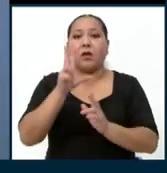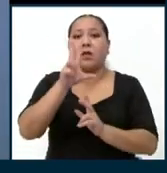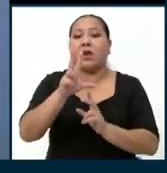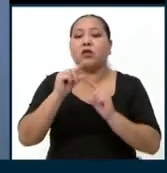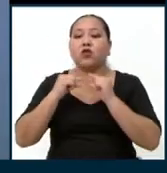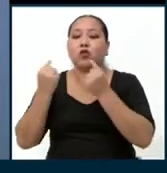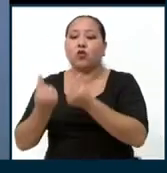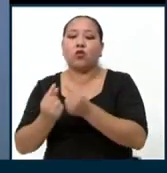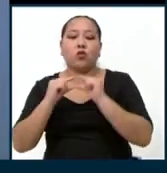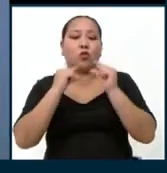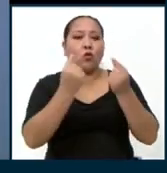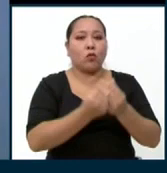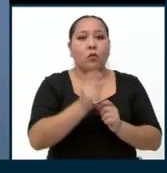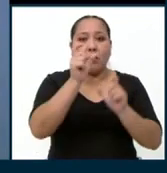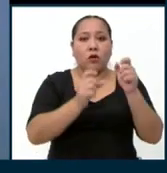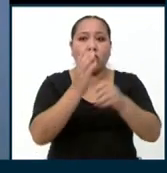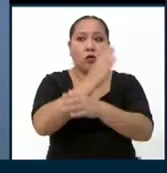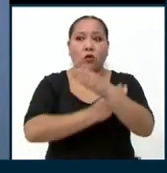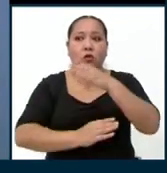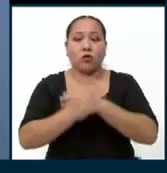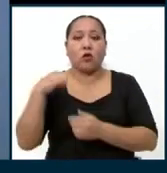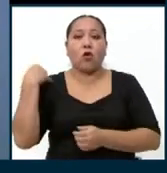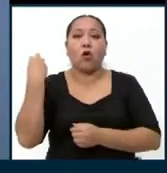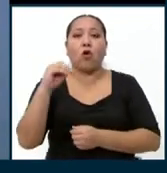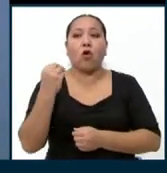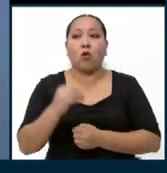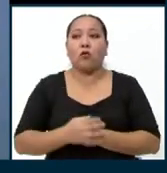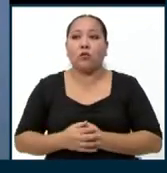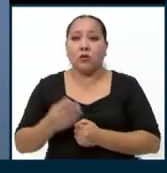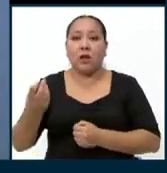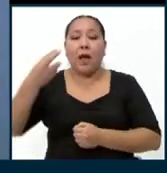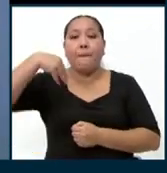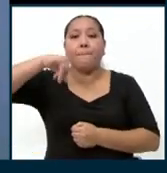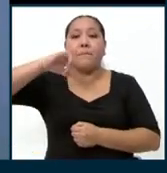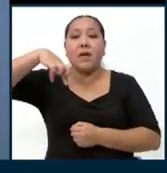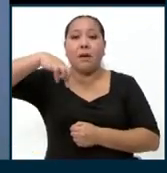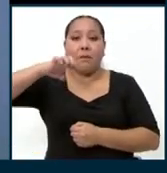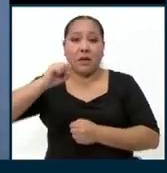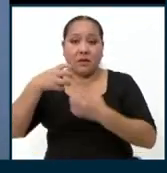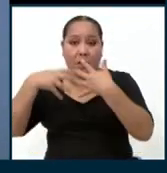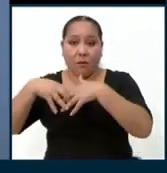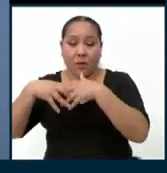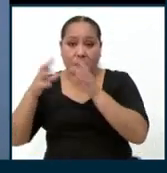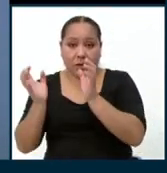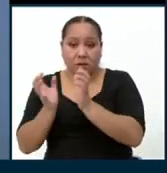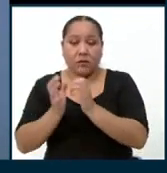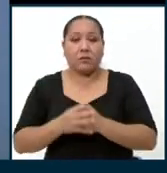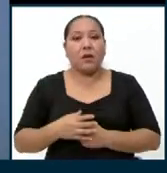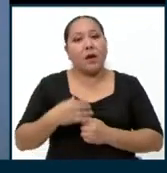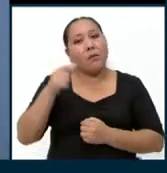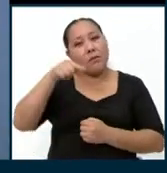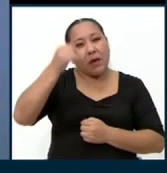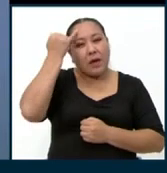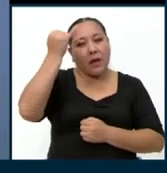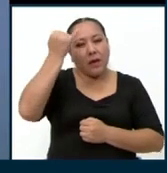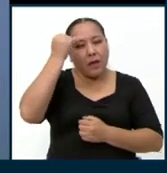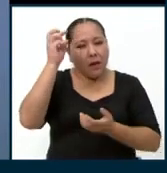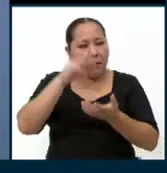Las personas con discapacidad, los jóvenes y las MIPES. Pero, yendo a lo que sería mi propuesta a bandera,